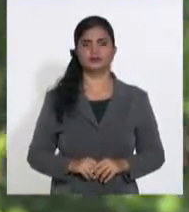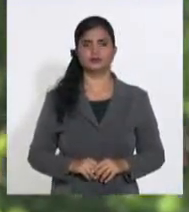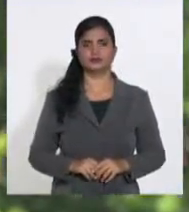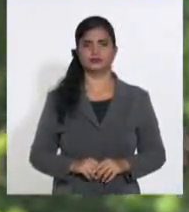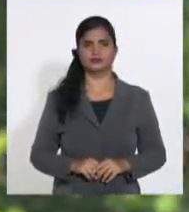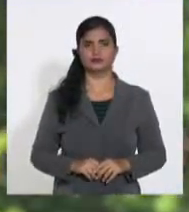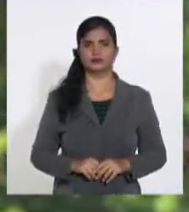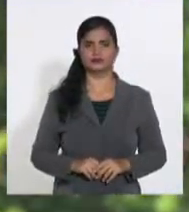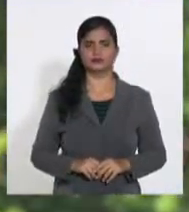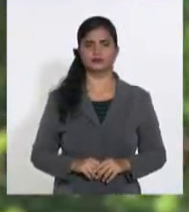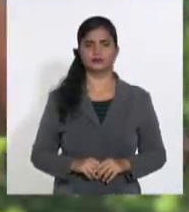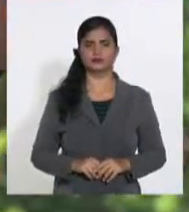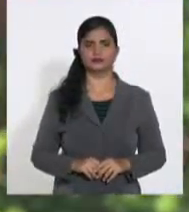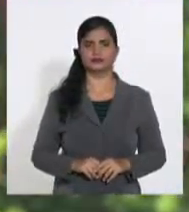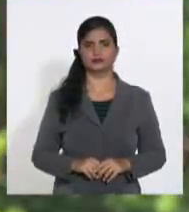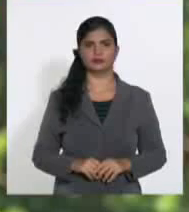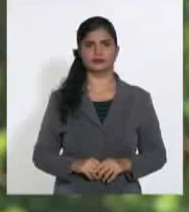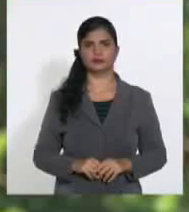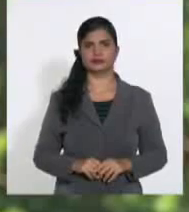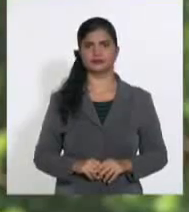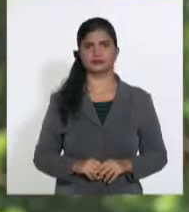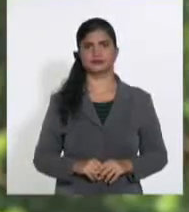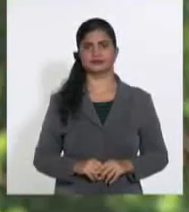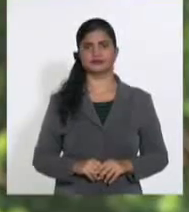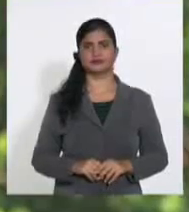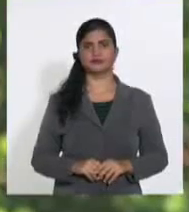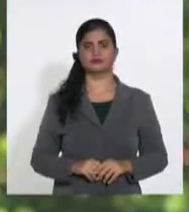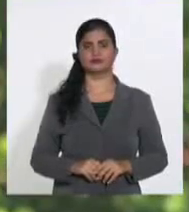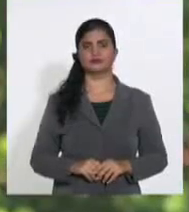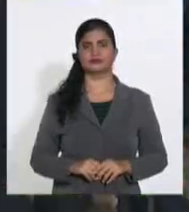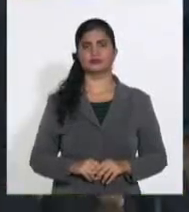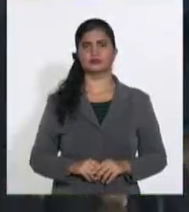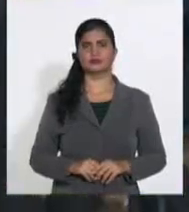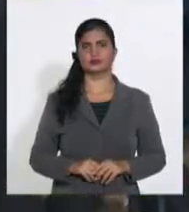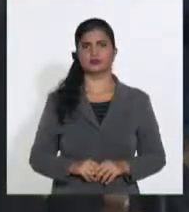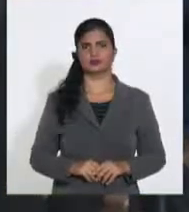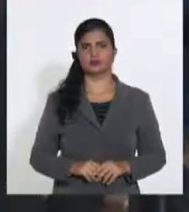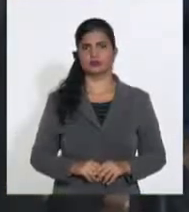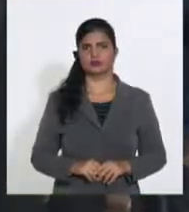a la provincia Artemisa y a todo el pueblo cubano!